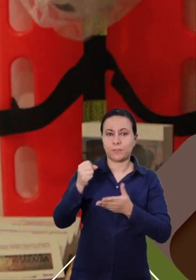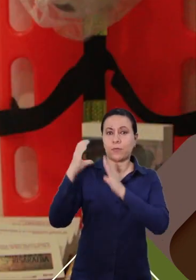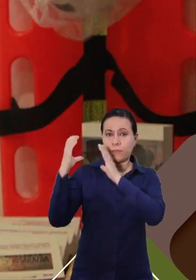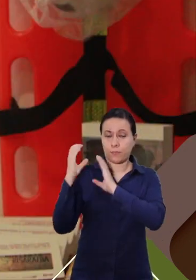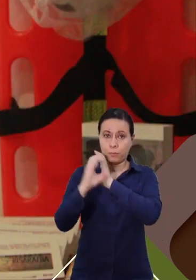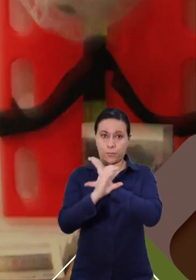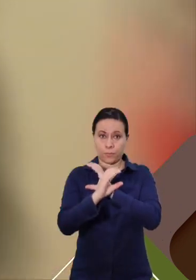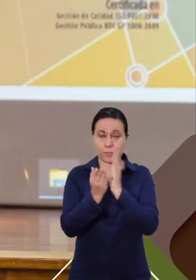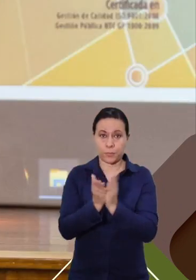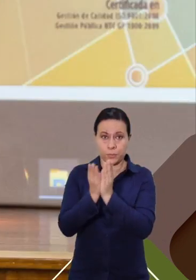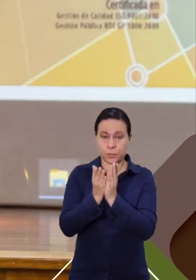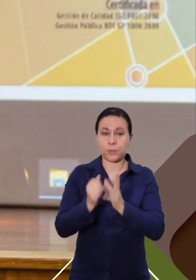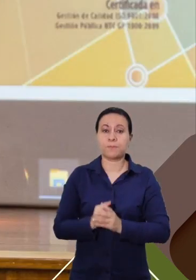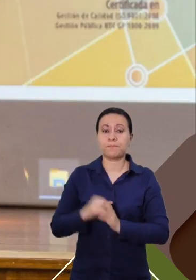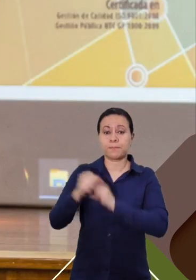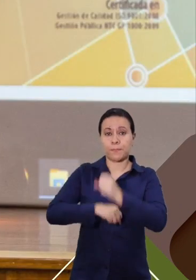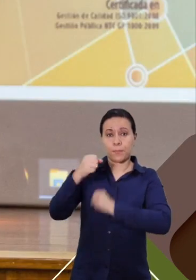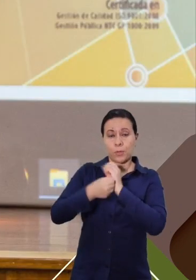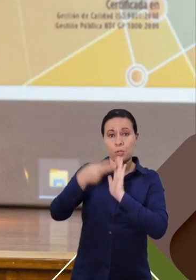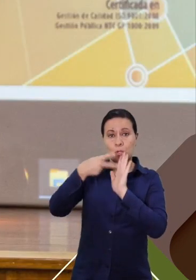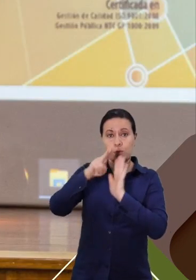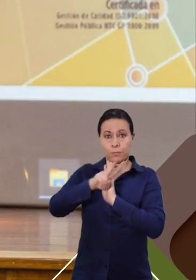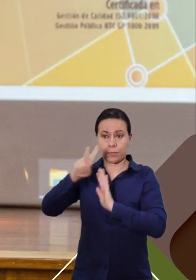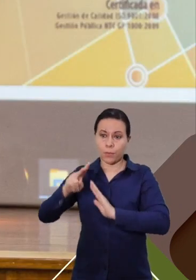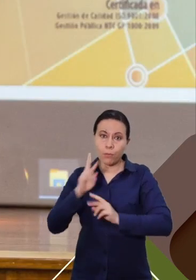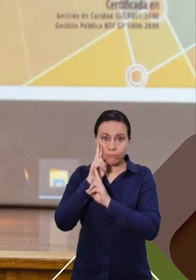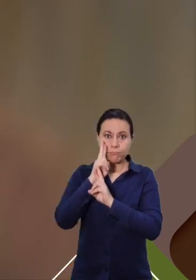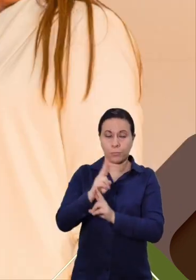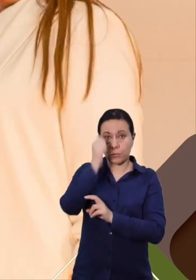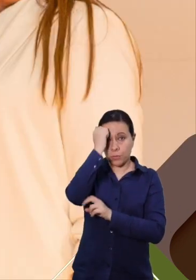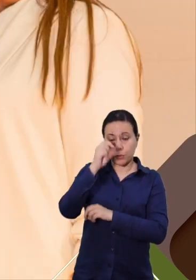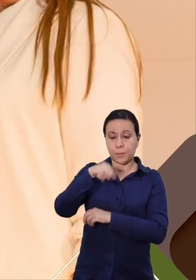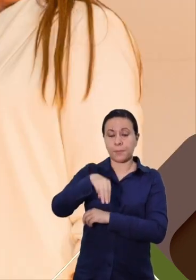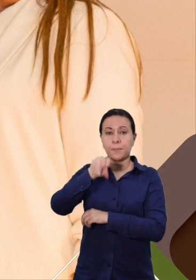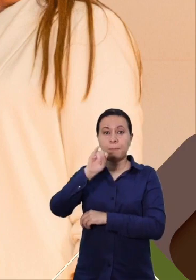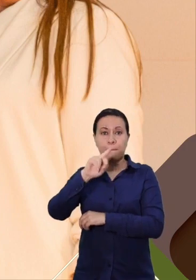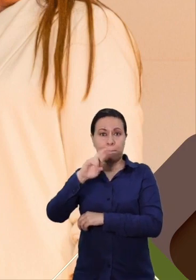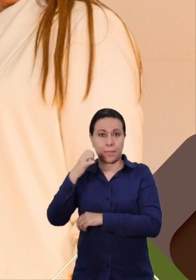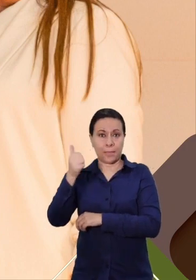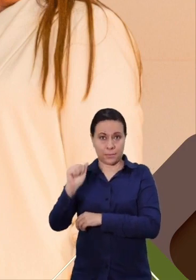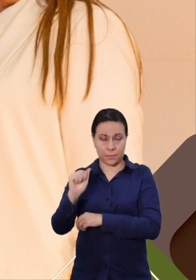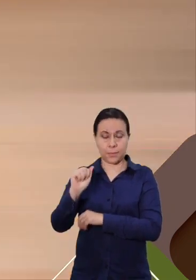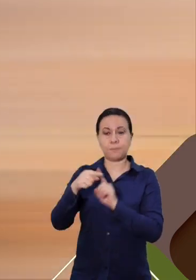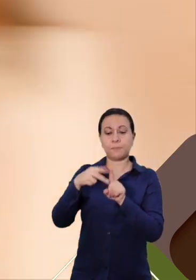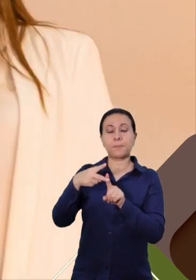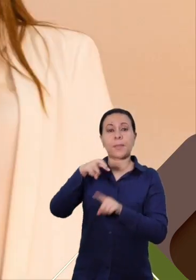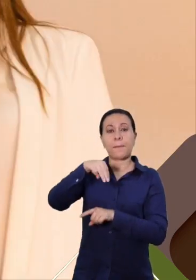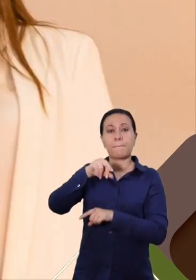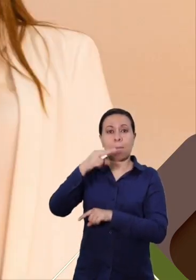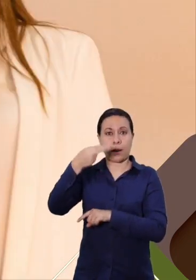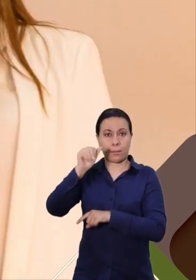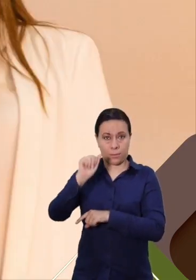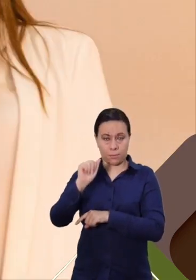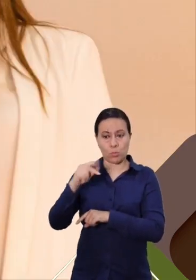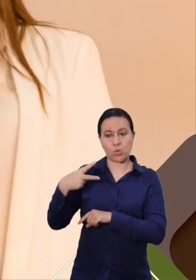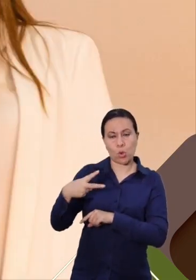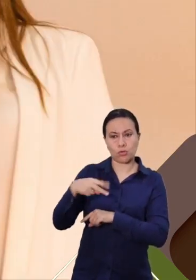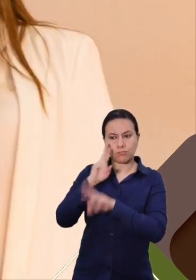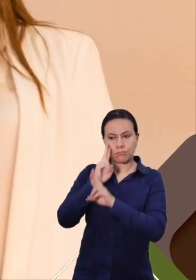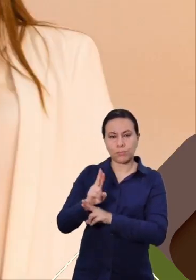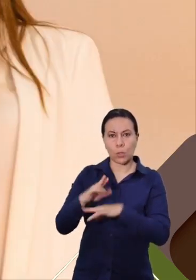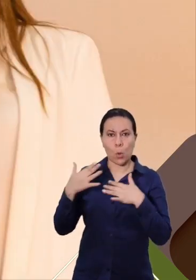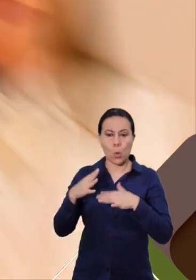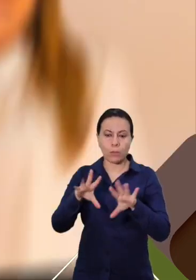por la misma facultad. En 2022, fueron exaltadas las profesoras Mireya Cisneros Estupiñán y Marta Gutiérrez como